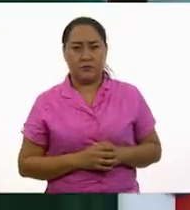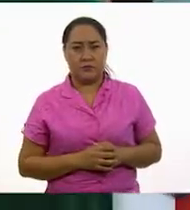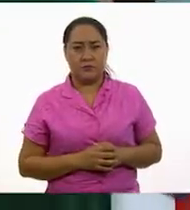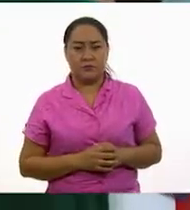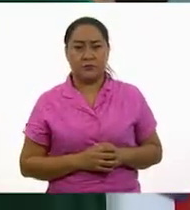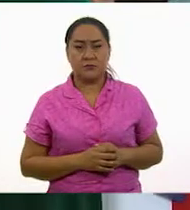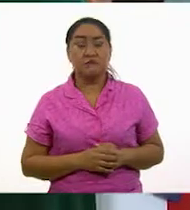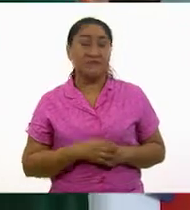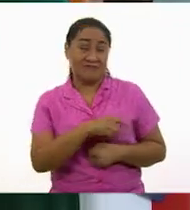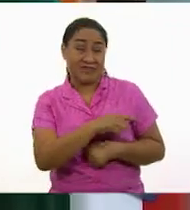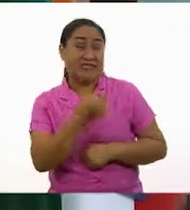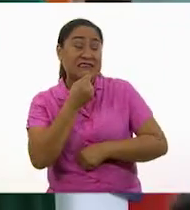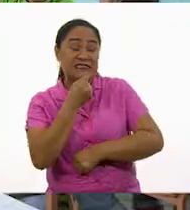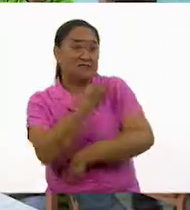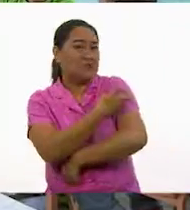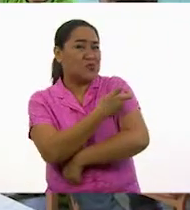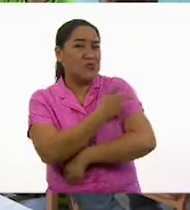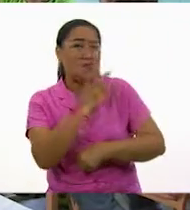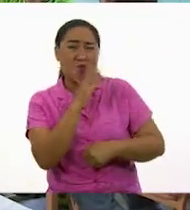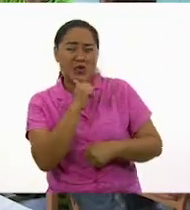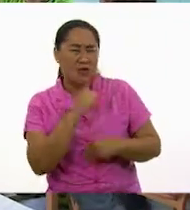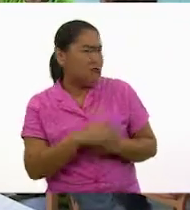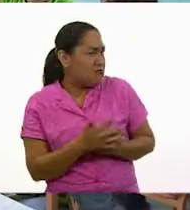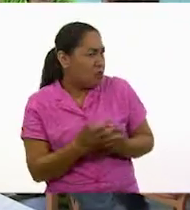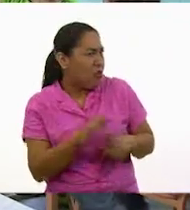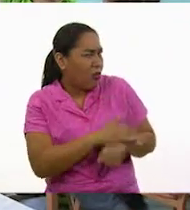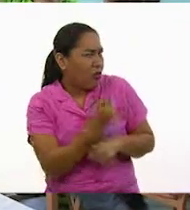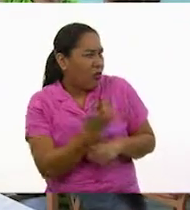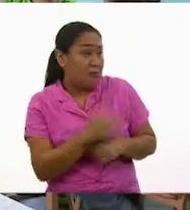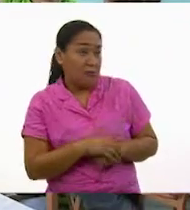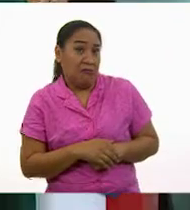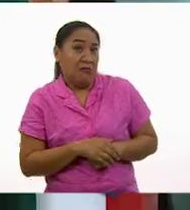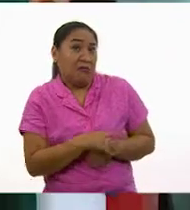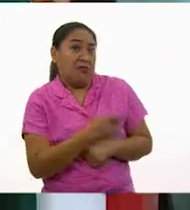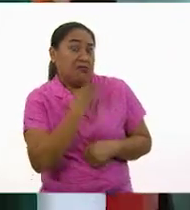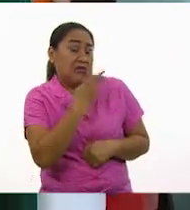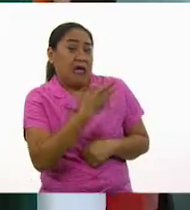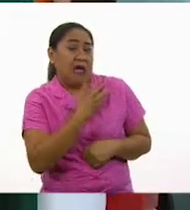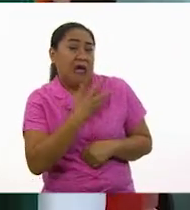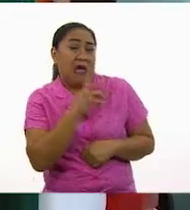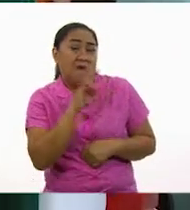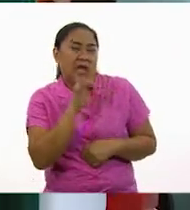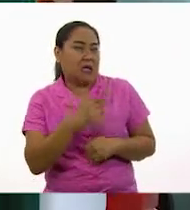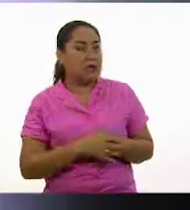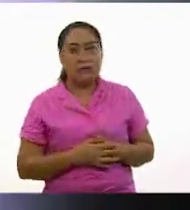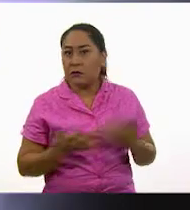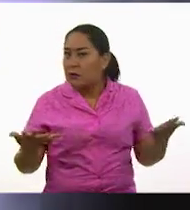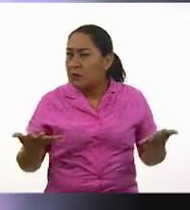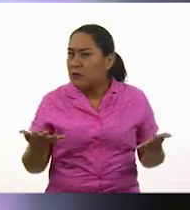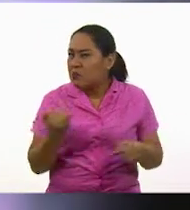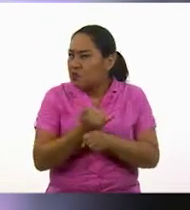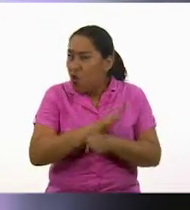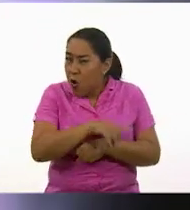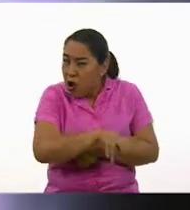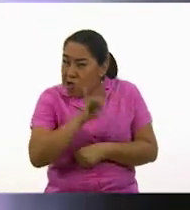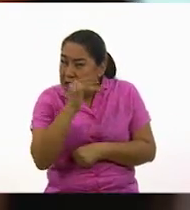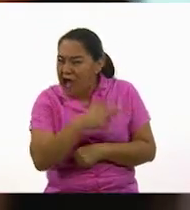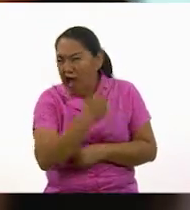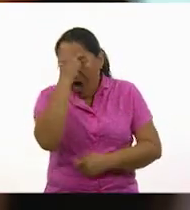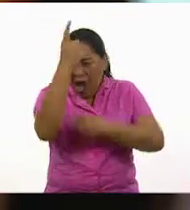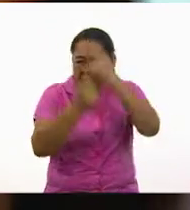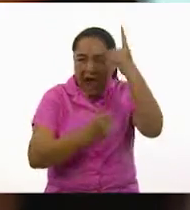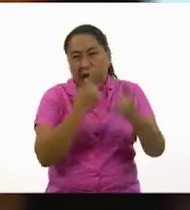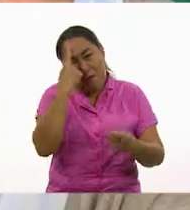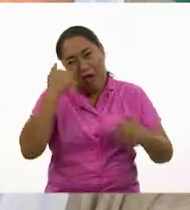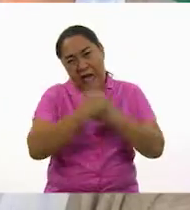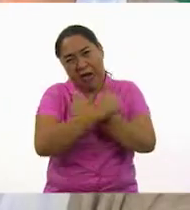No podemos vacunar a esta niña. ¿Por qué? Dice que tiene el VIH. ¿Cómo va a tener el VIH? Esas son cosas que los niños inventan para